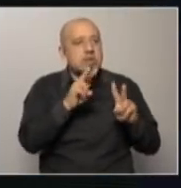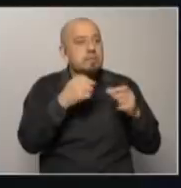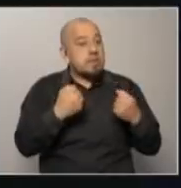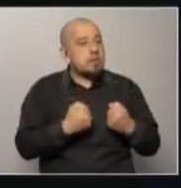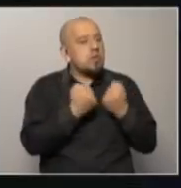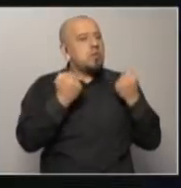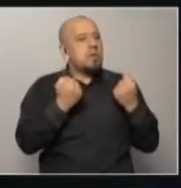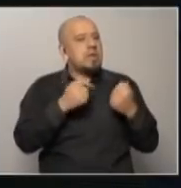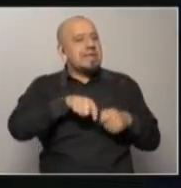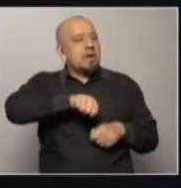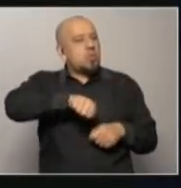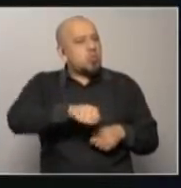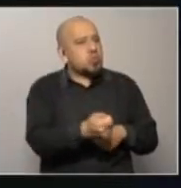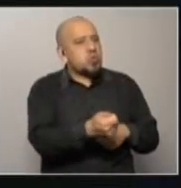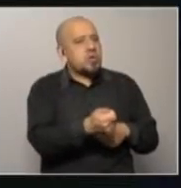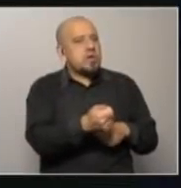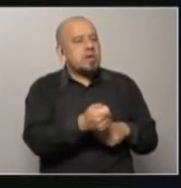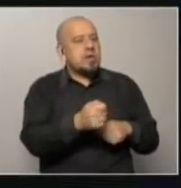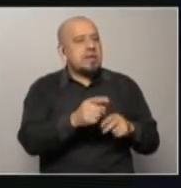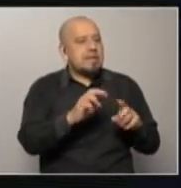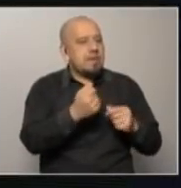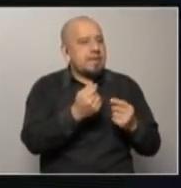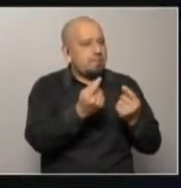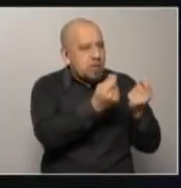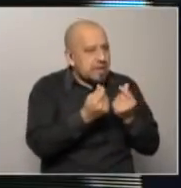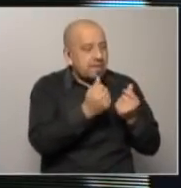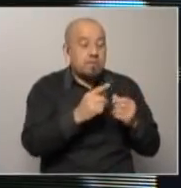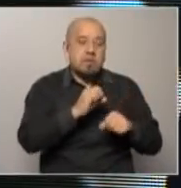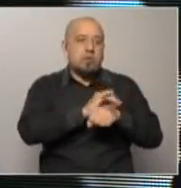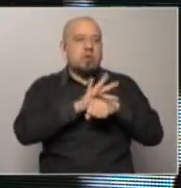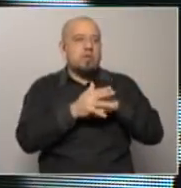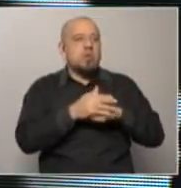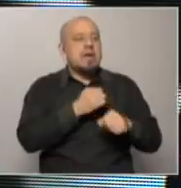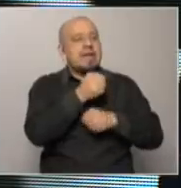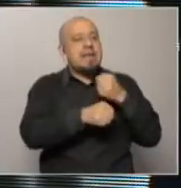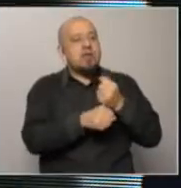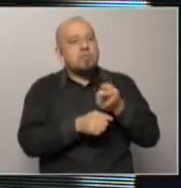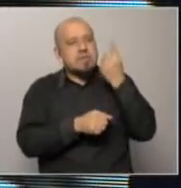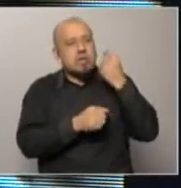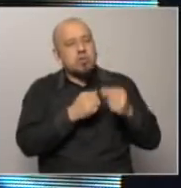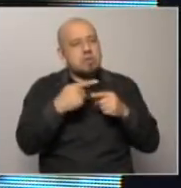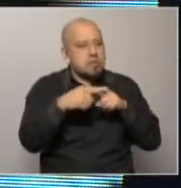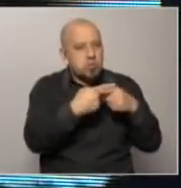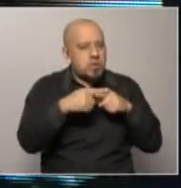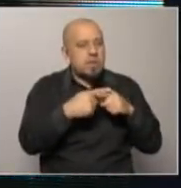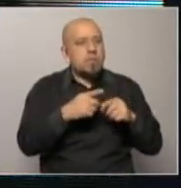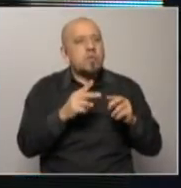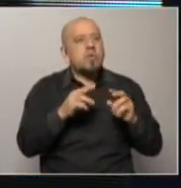digamos del ajuste fiscal fue la pandemia nosotros discutíamos el año pasado se discutió en el país